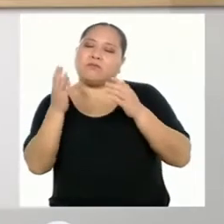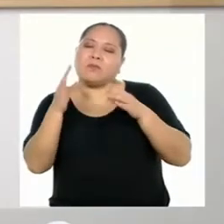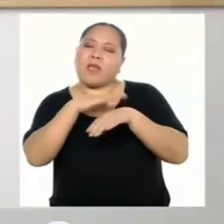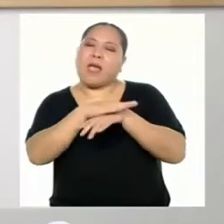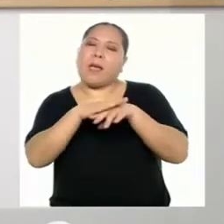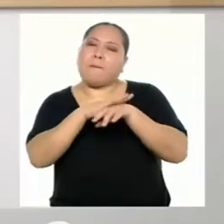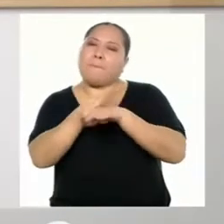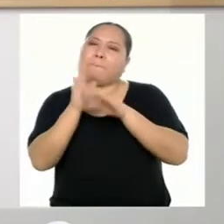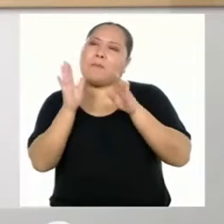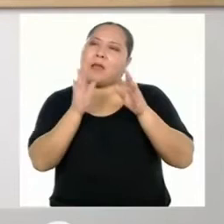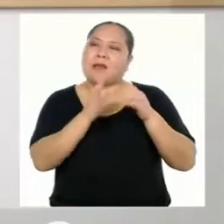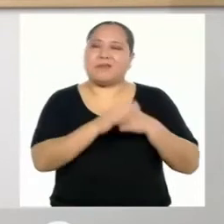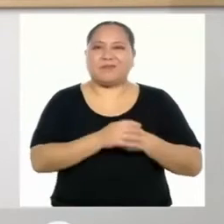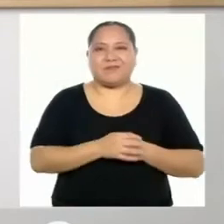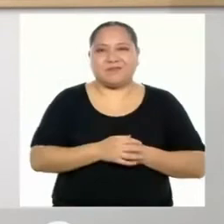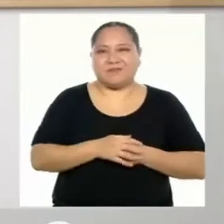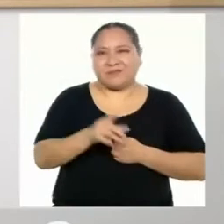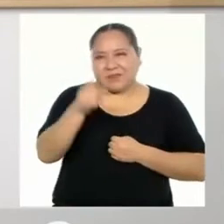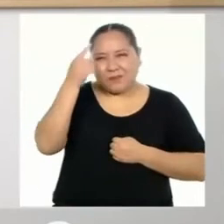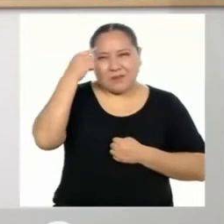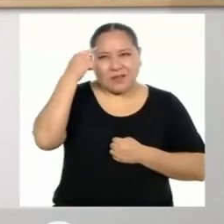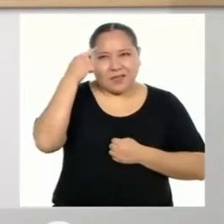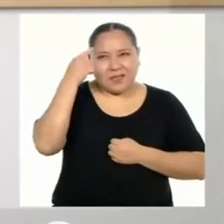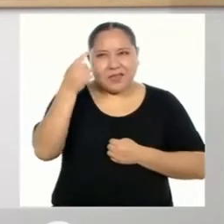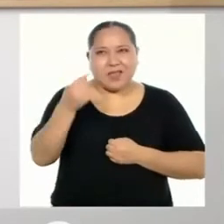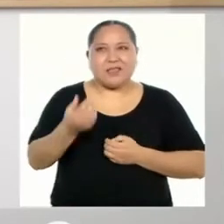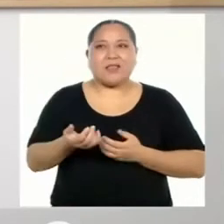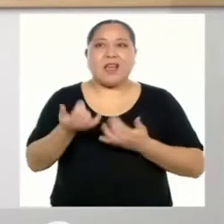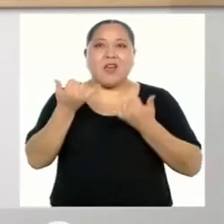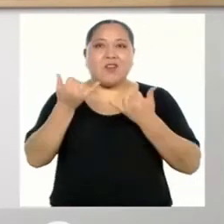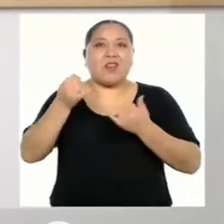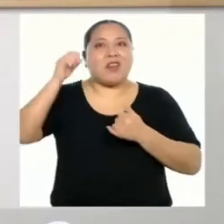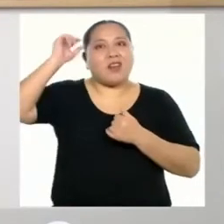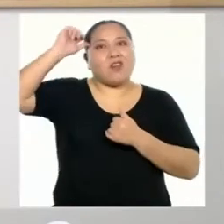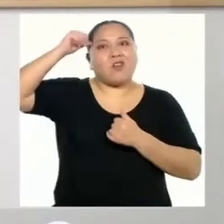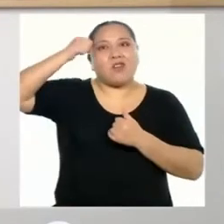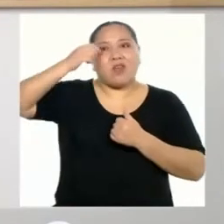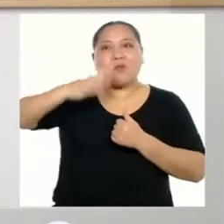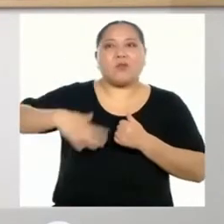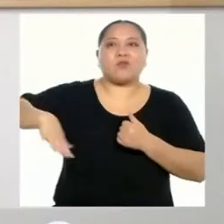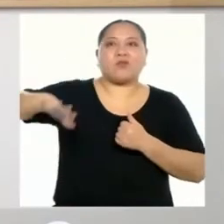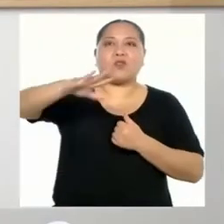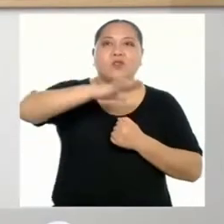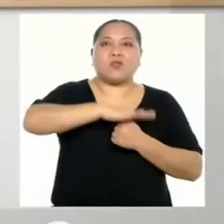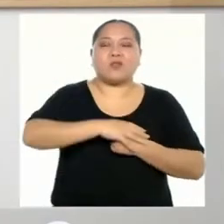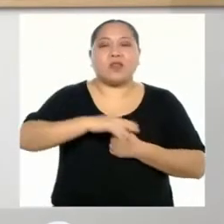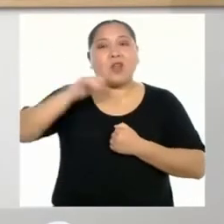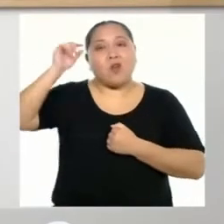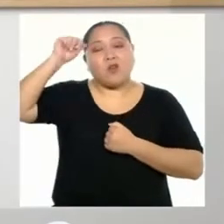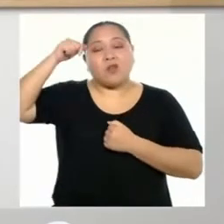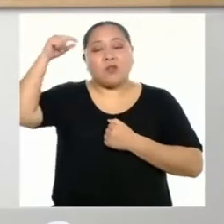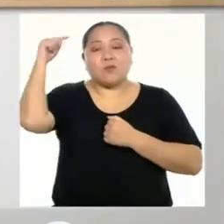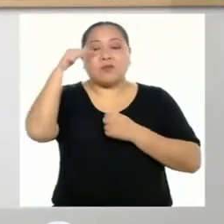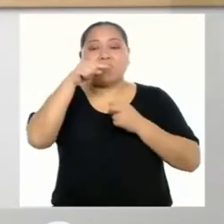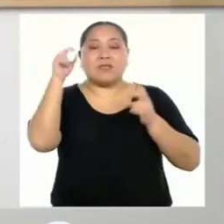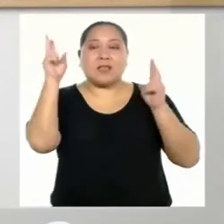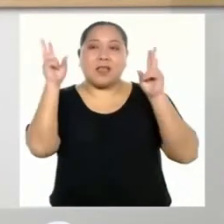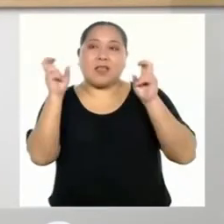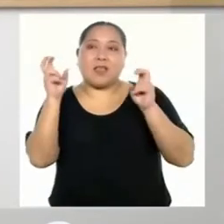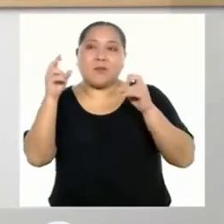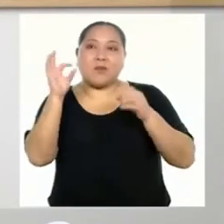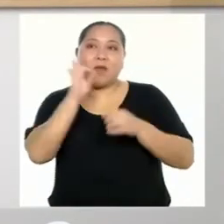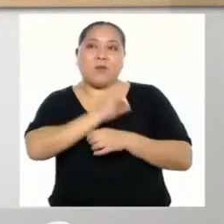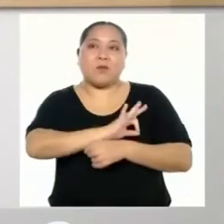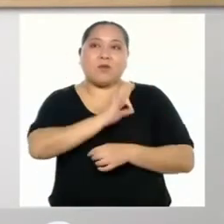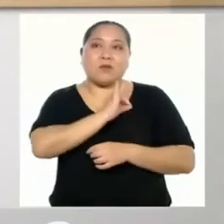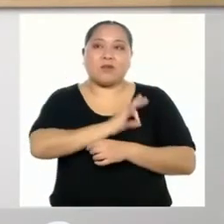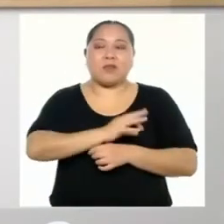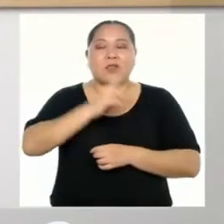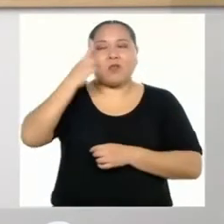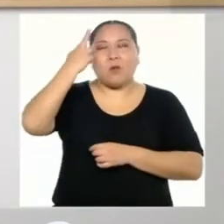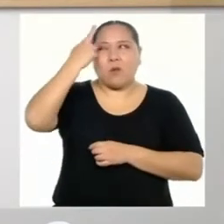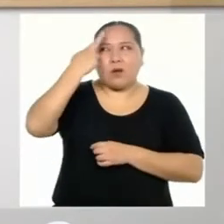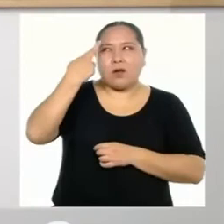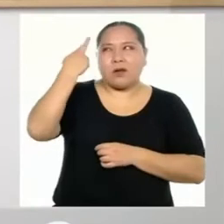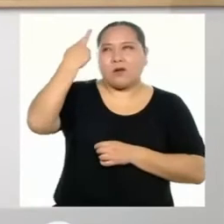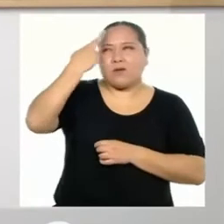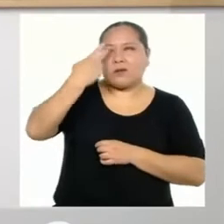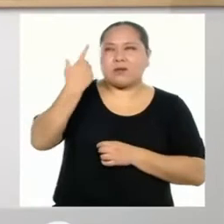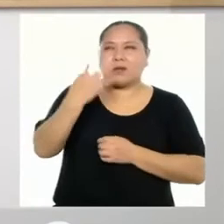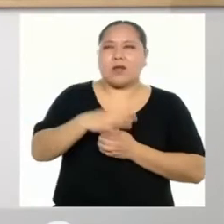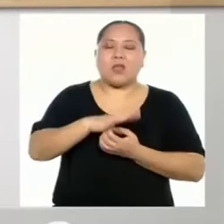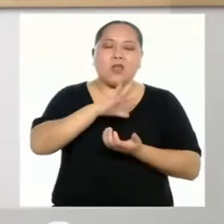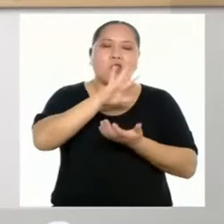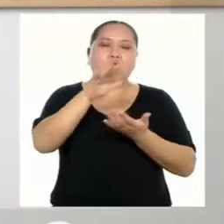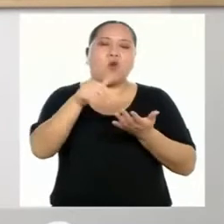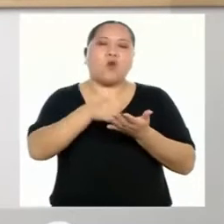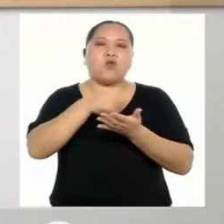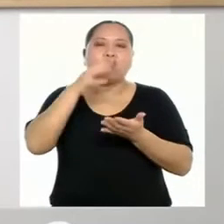Entonces, ¿qué les parece si hacemos un repaso general? Así recordamos el tema y aprovechamos para ir reflexionando